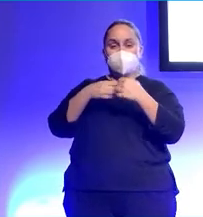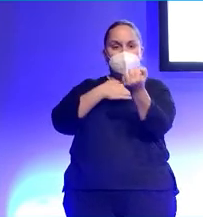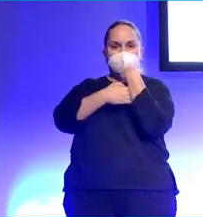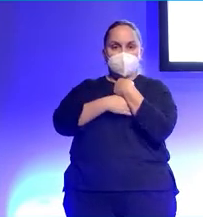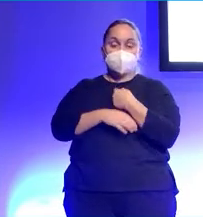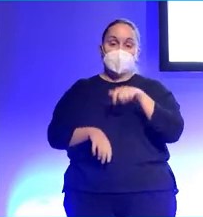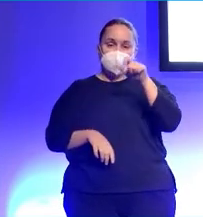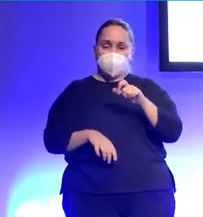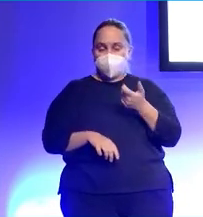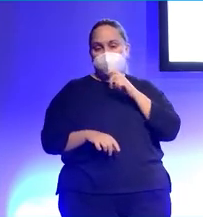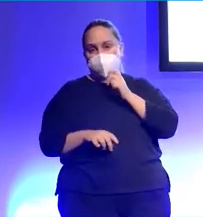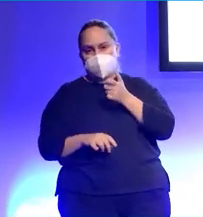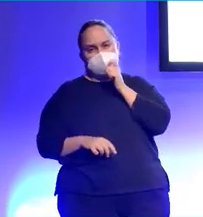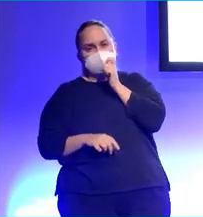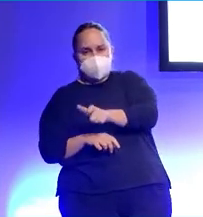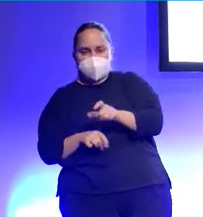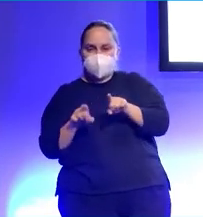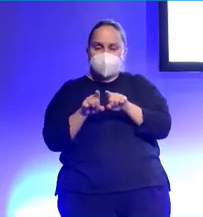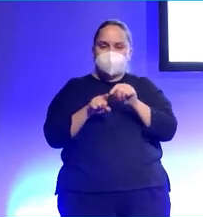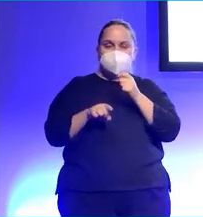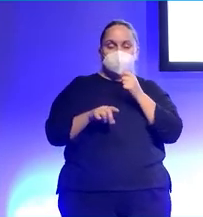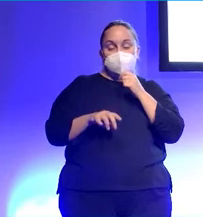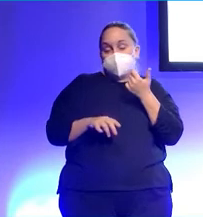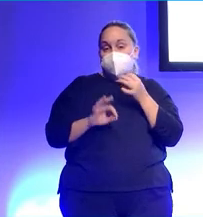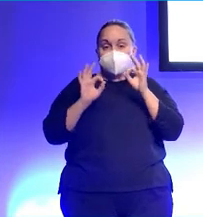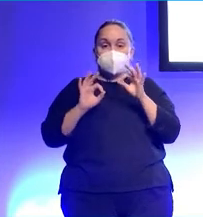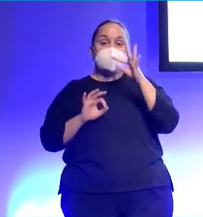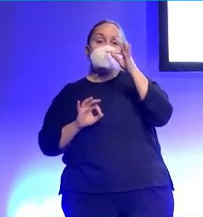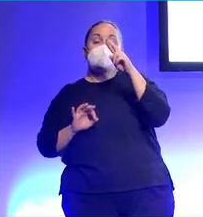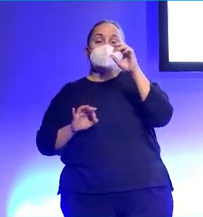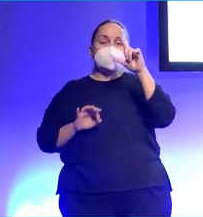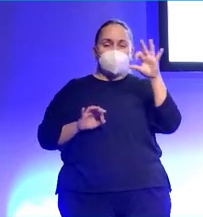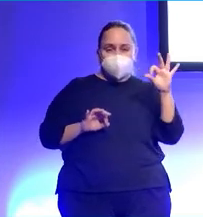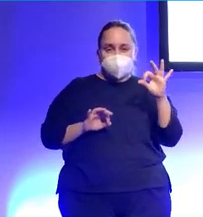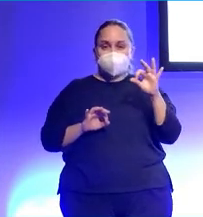bueno, y los haters, los trolls, no sé qué, cómo los manejas, cómo los tienes, tal, digo, ni uno.